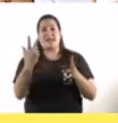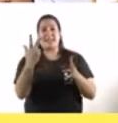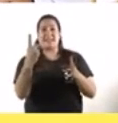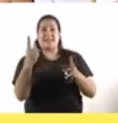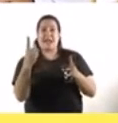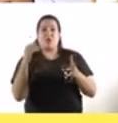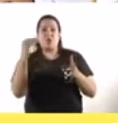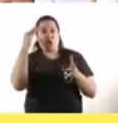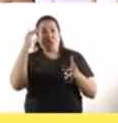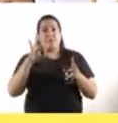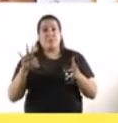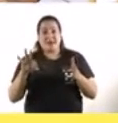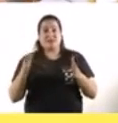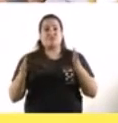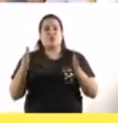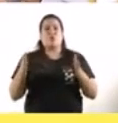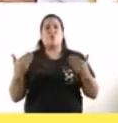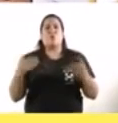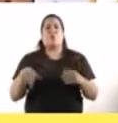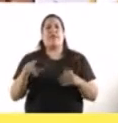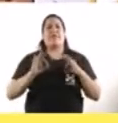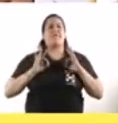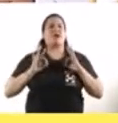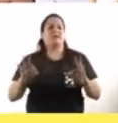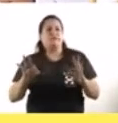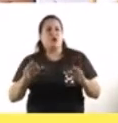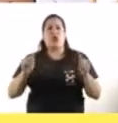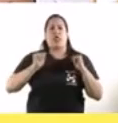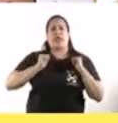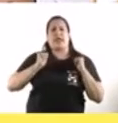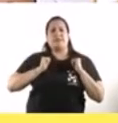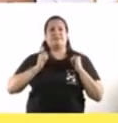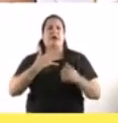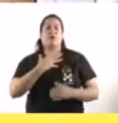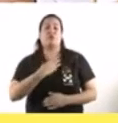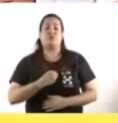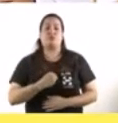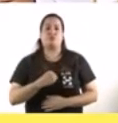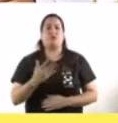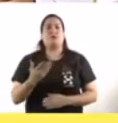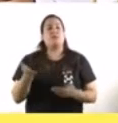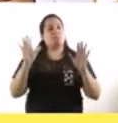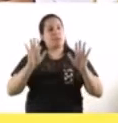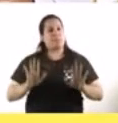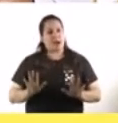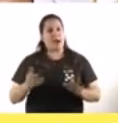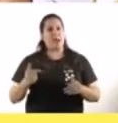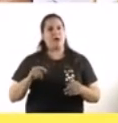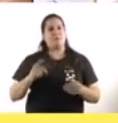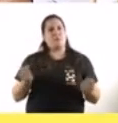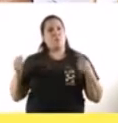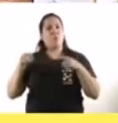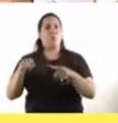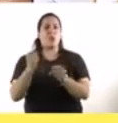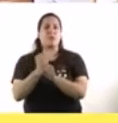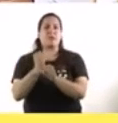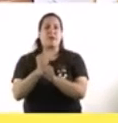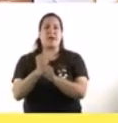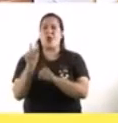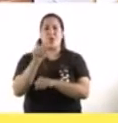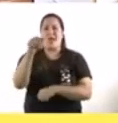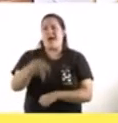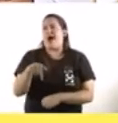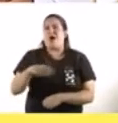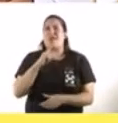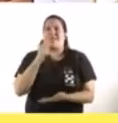se tomen licencia descansen se relajen de lo que ya habíamos pasado y se preparen para la segunda ola de manera que no es que dispusimos hoy es una